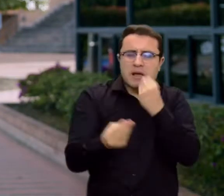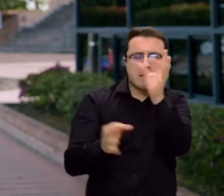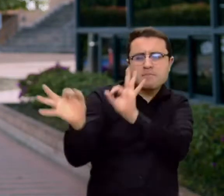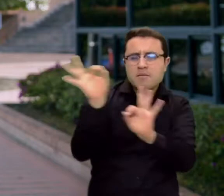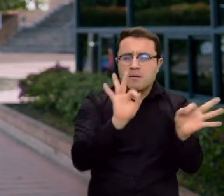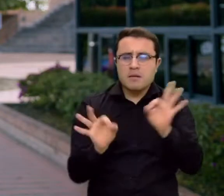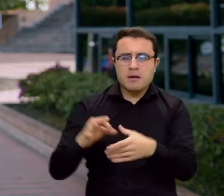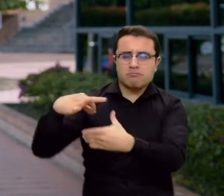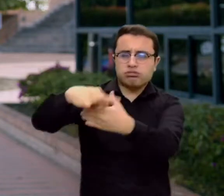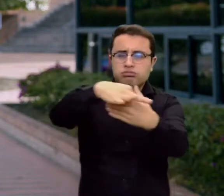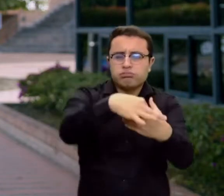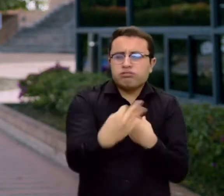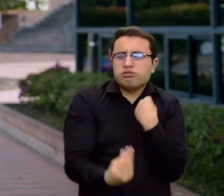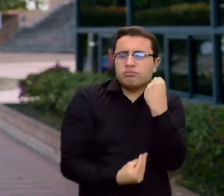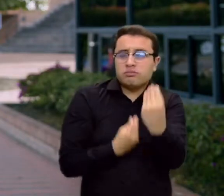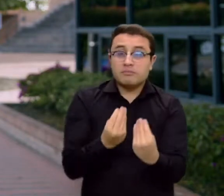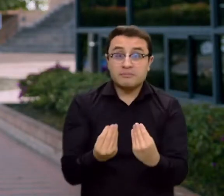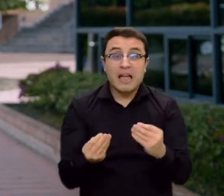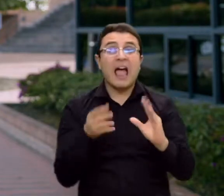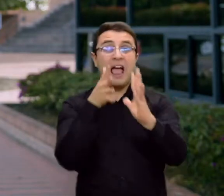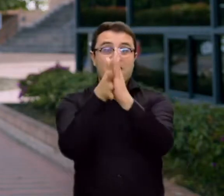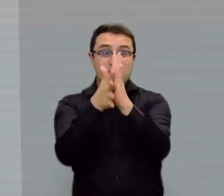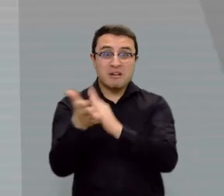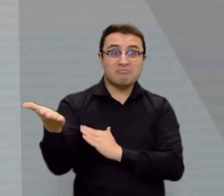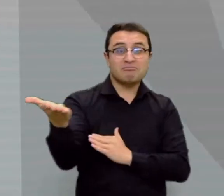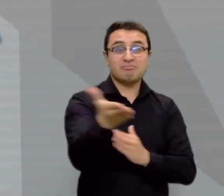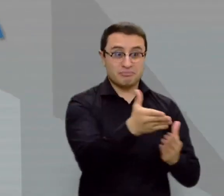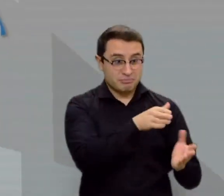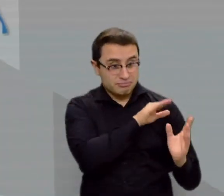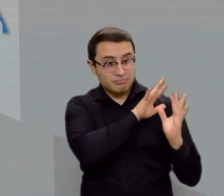darle un parte de tranquilidad a todos los sufragantes.